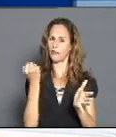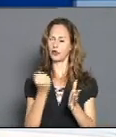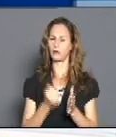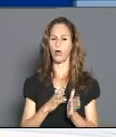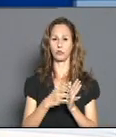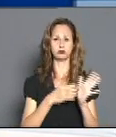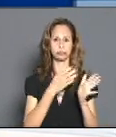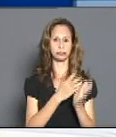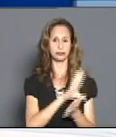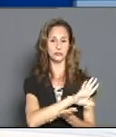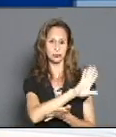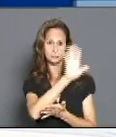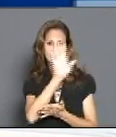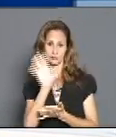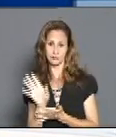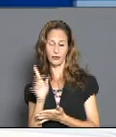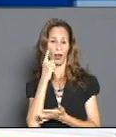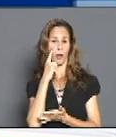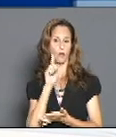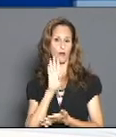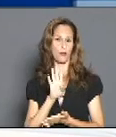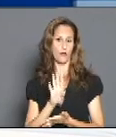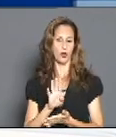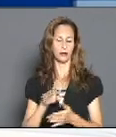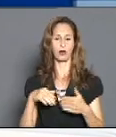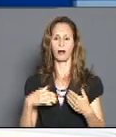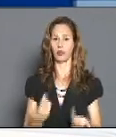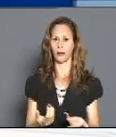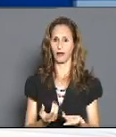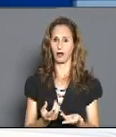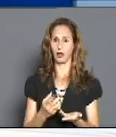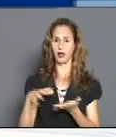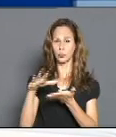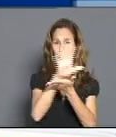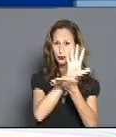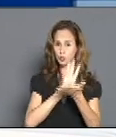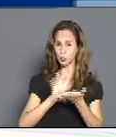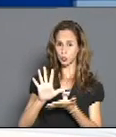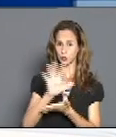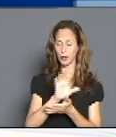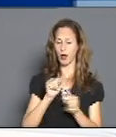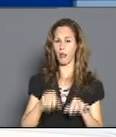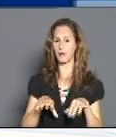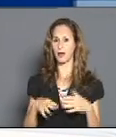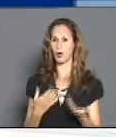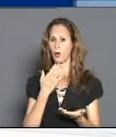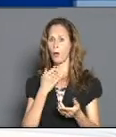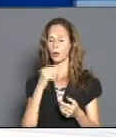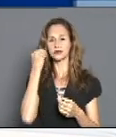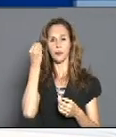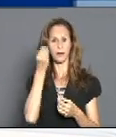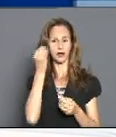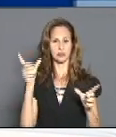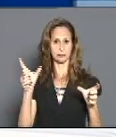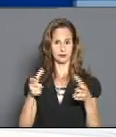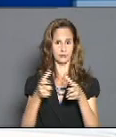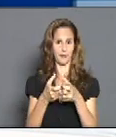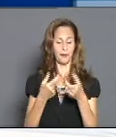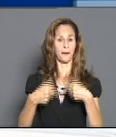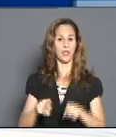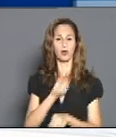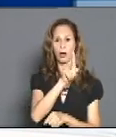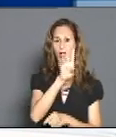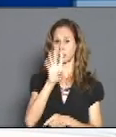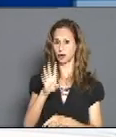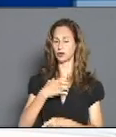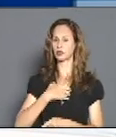para que usted tenga visibilidad de la diseminación de la enfermedad independientemente que disminuye los casos positivos. Pero los 14 territorios